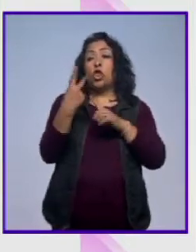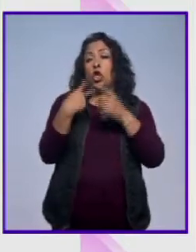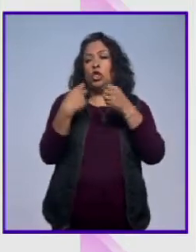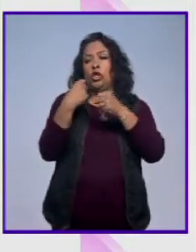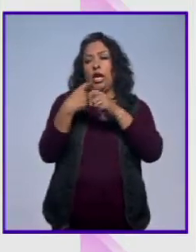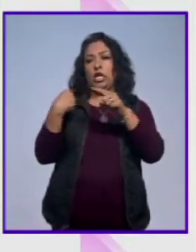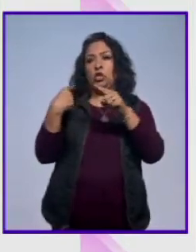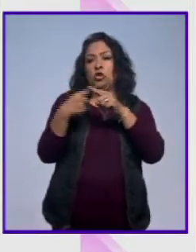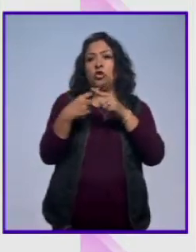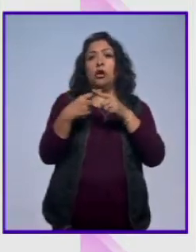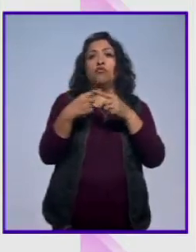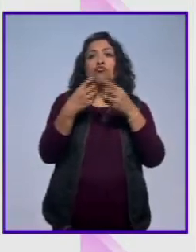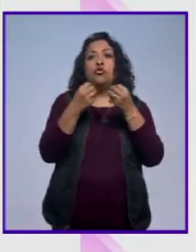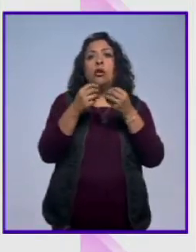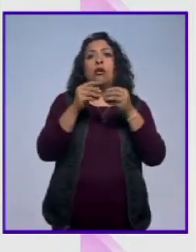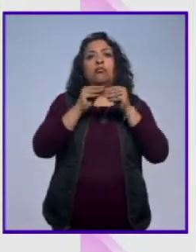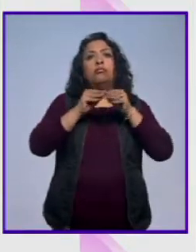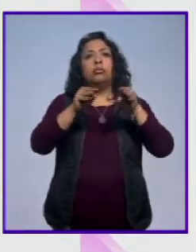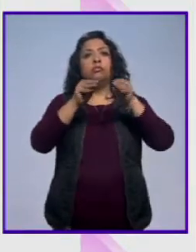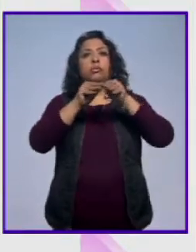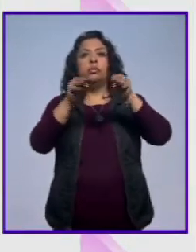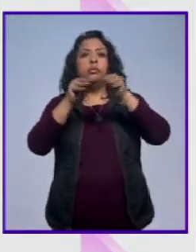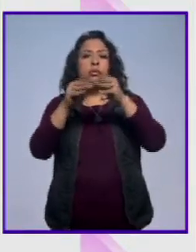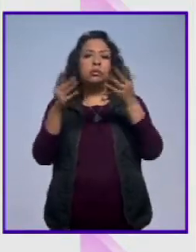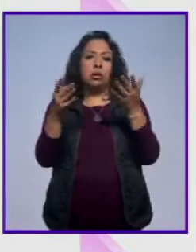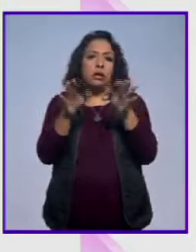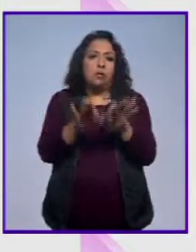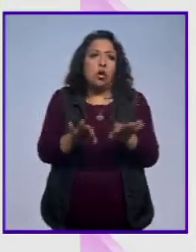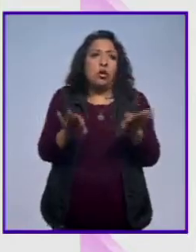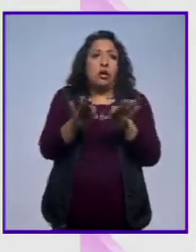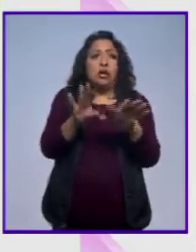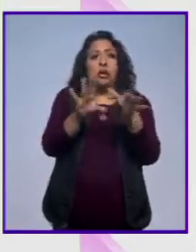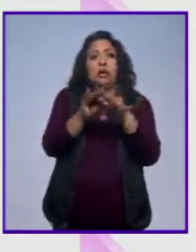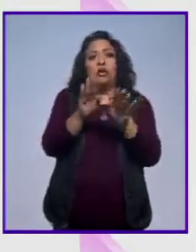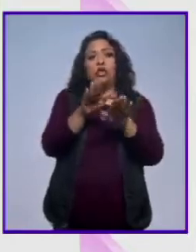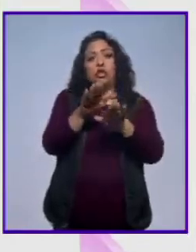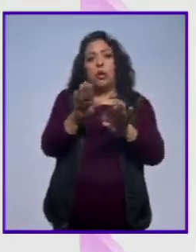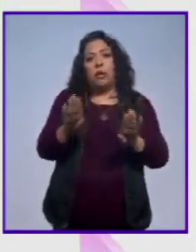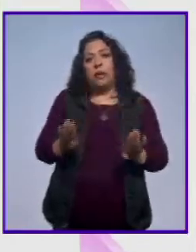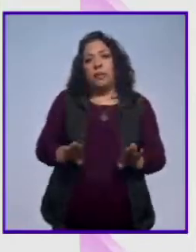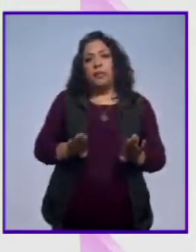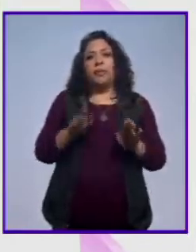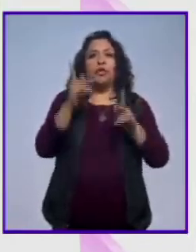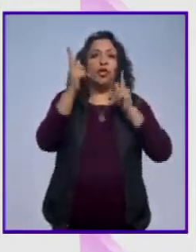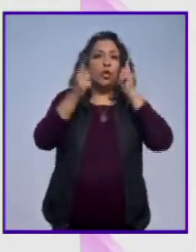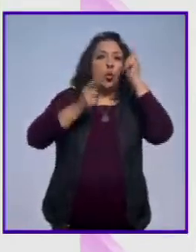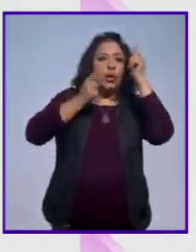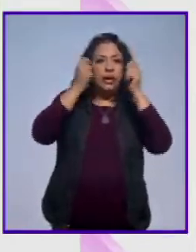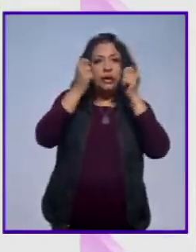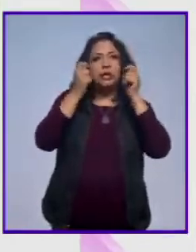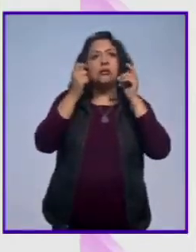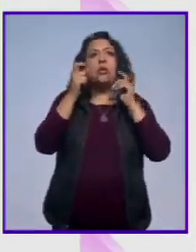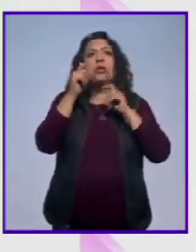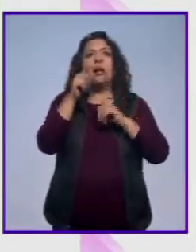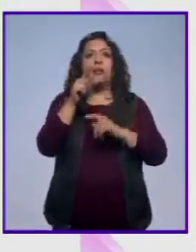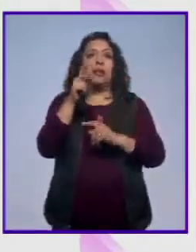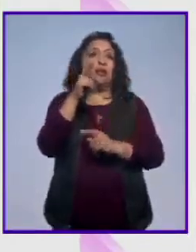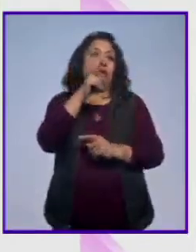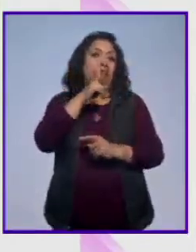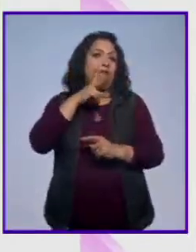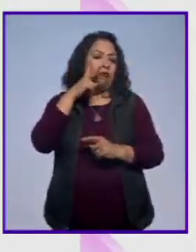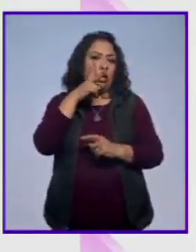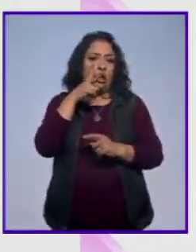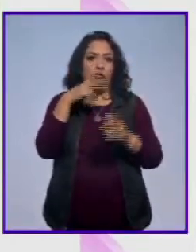años todas las grandes publicaciones que hablan de estilo de vida, de turismo, incluso también de vitivinicultura,